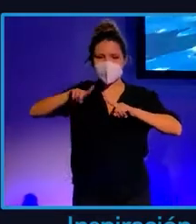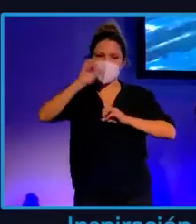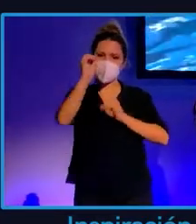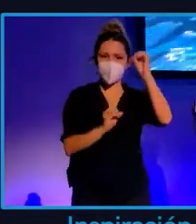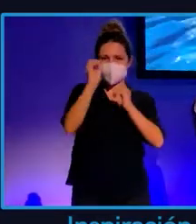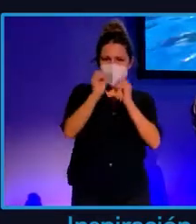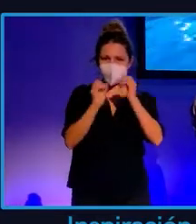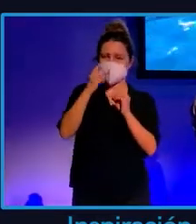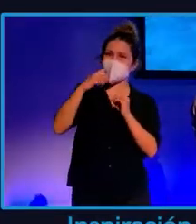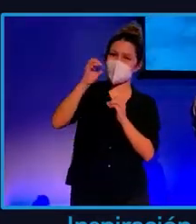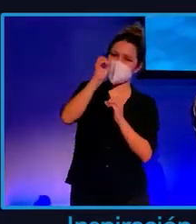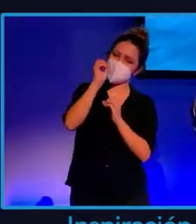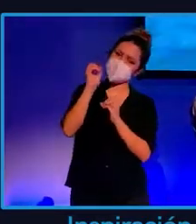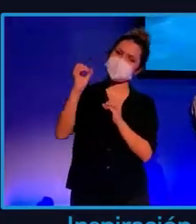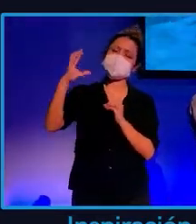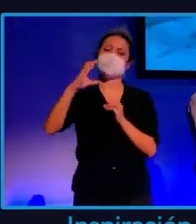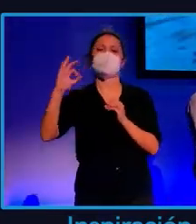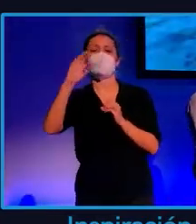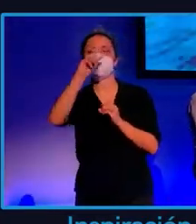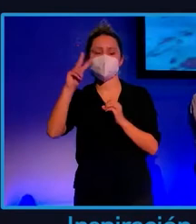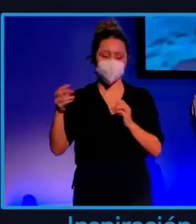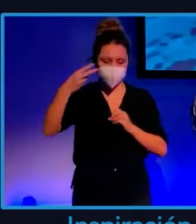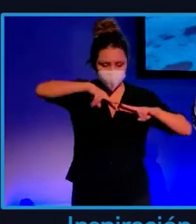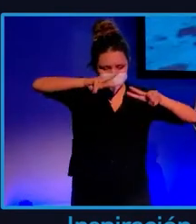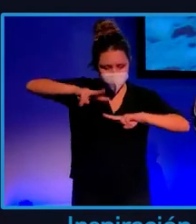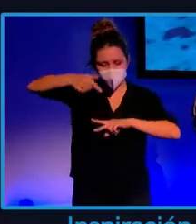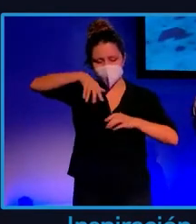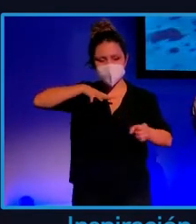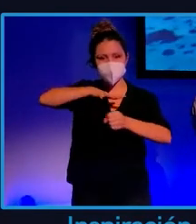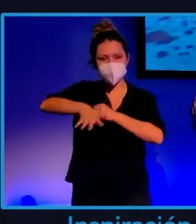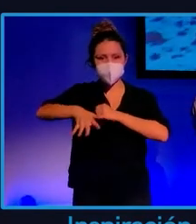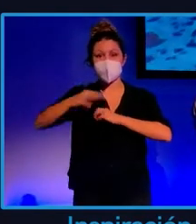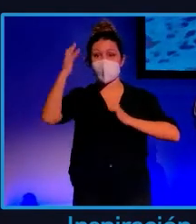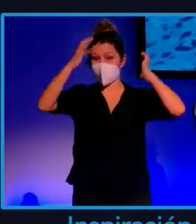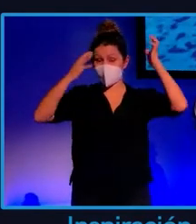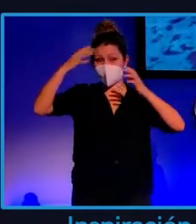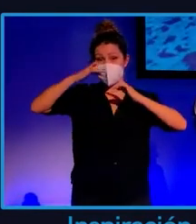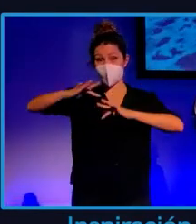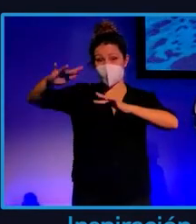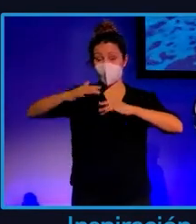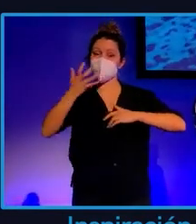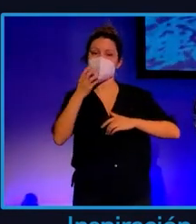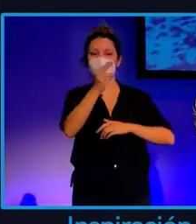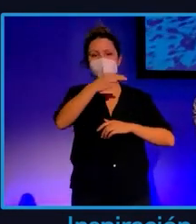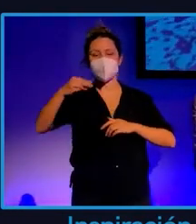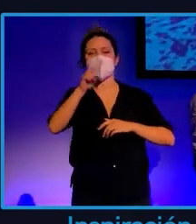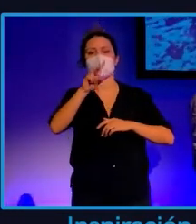disuelto. Todo ello es perjudicial para las especies que aquí se pescan, como por ejemplo las viejas. Ya hay importantes